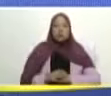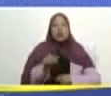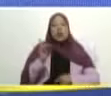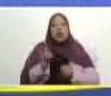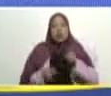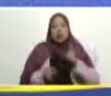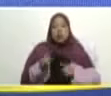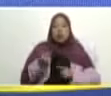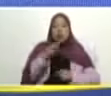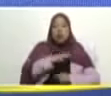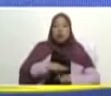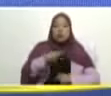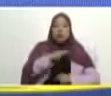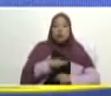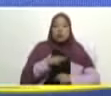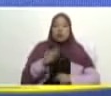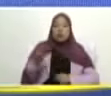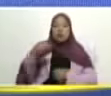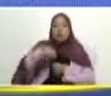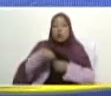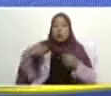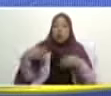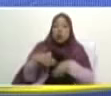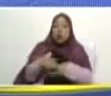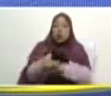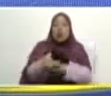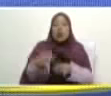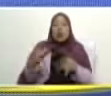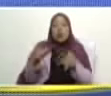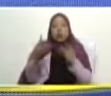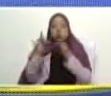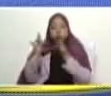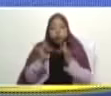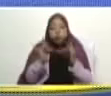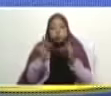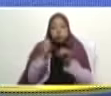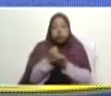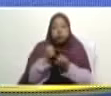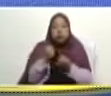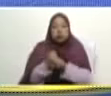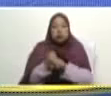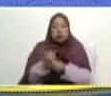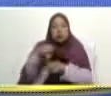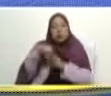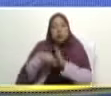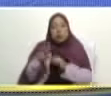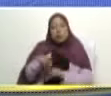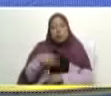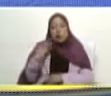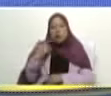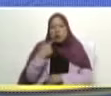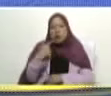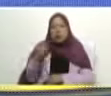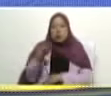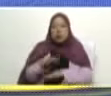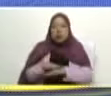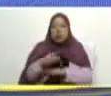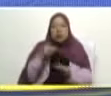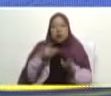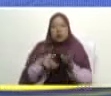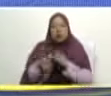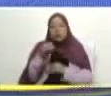misiones están integrando articulando subsumiendo se puede decir ¿si?